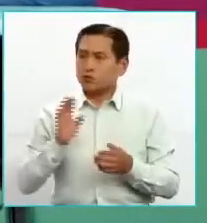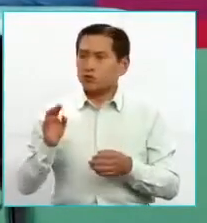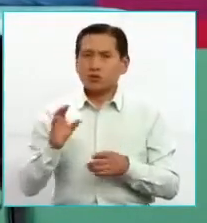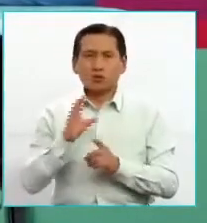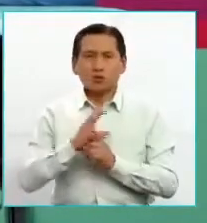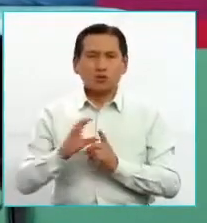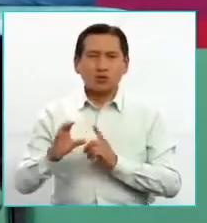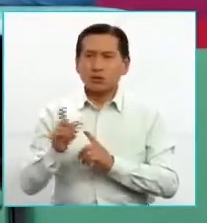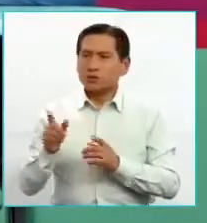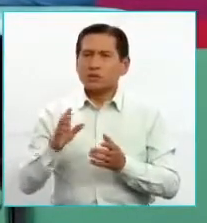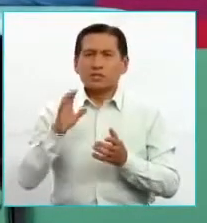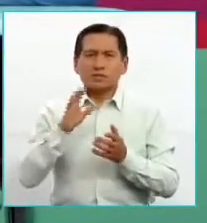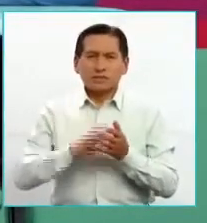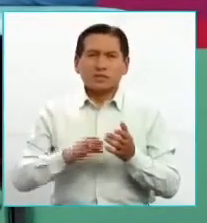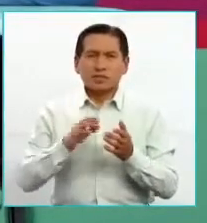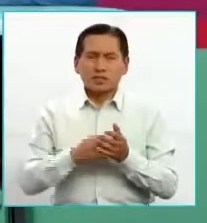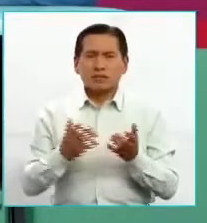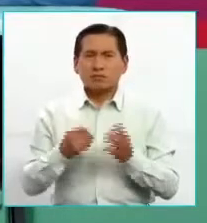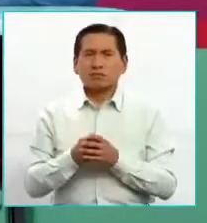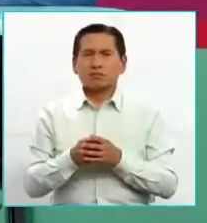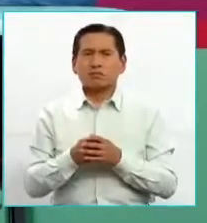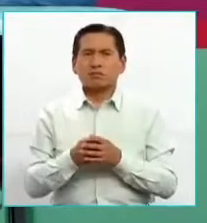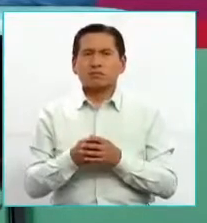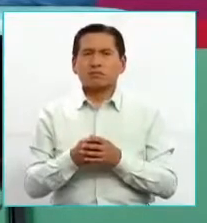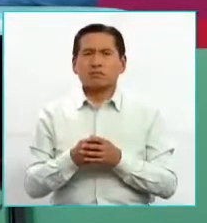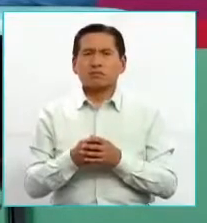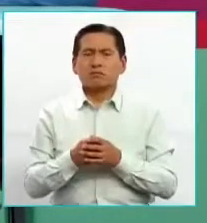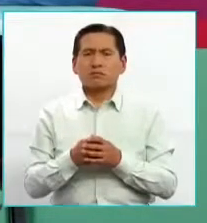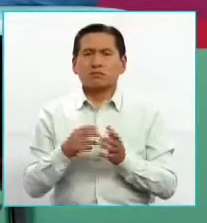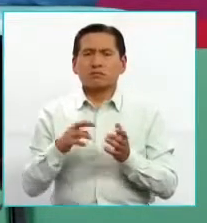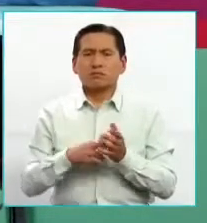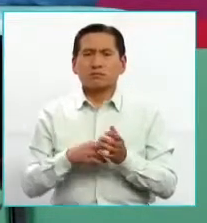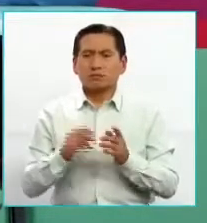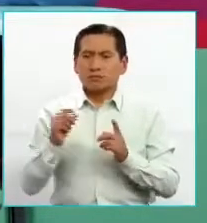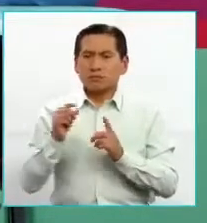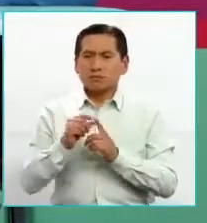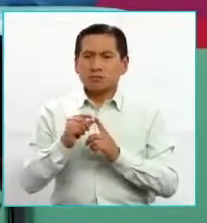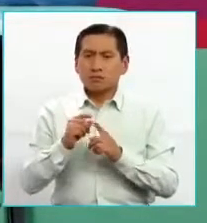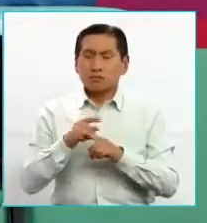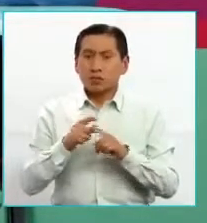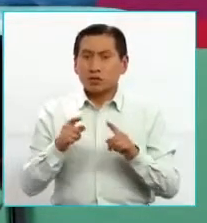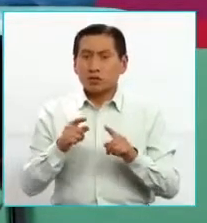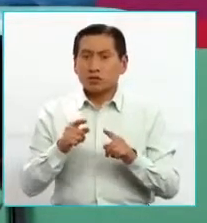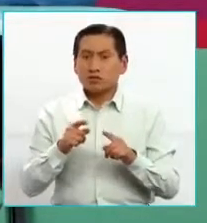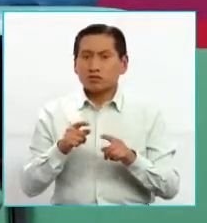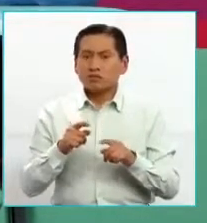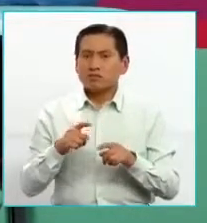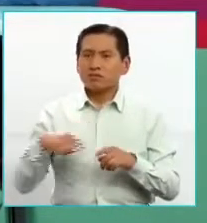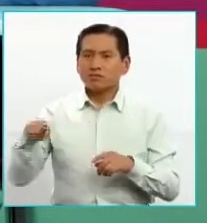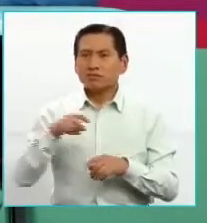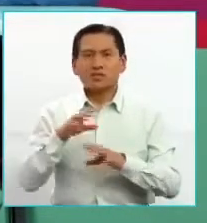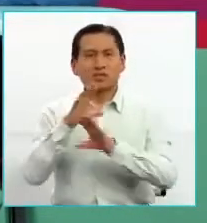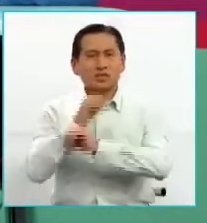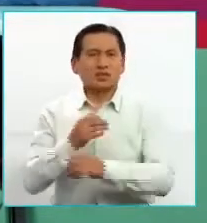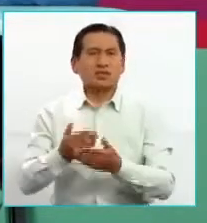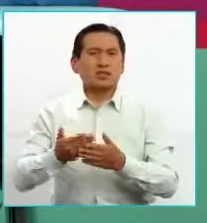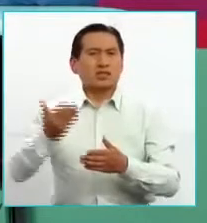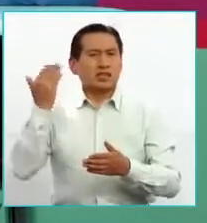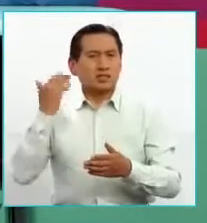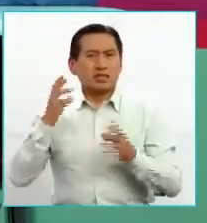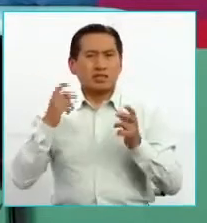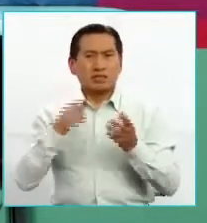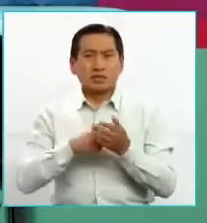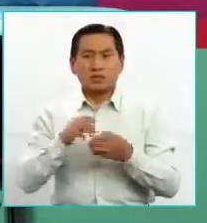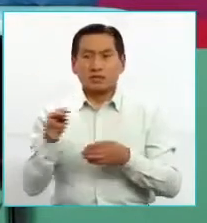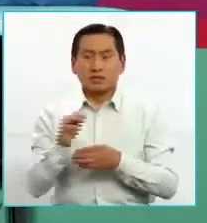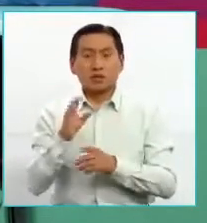Cuesta todavía, en cierta medida, por la fuerza de las palabras también, pero por la costumbre que teníamos de referirnos al